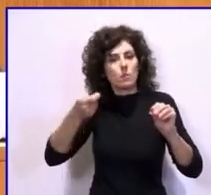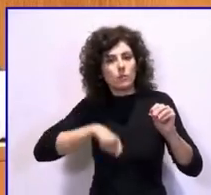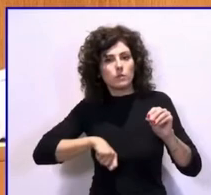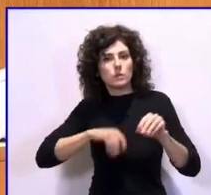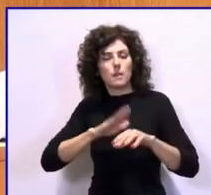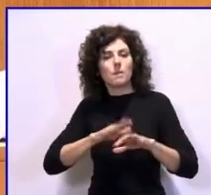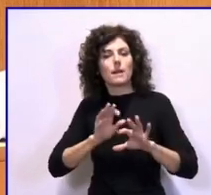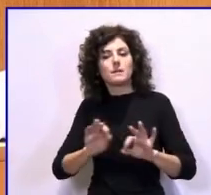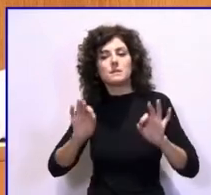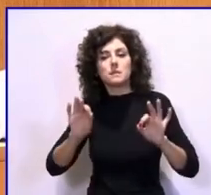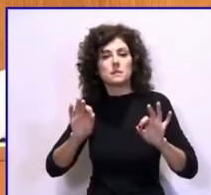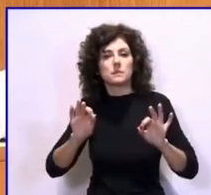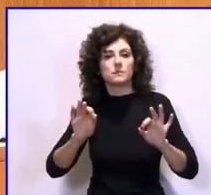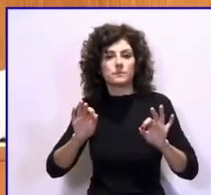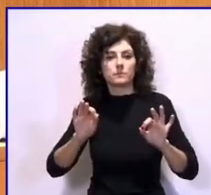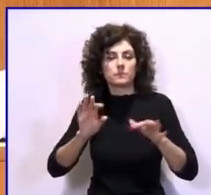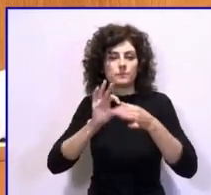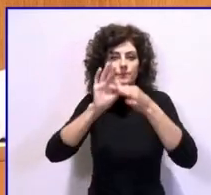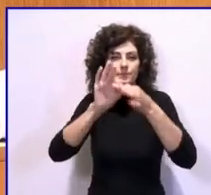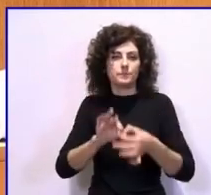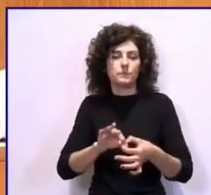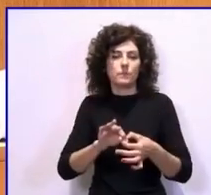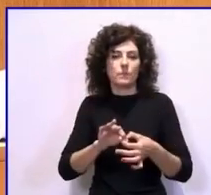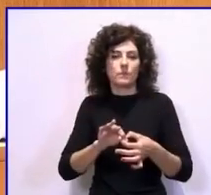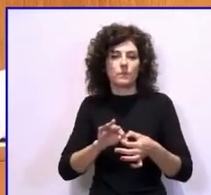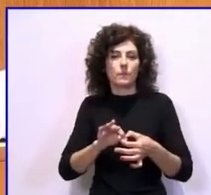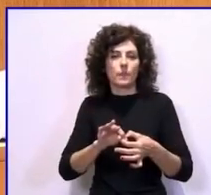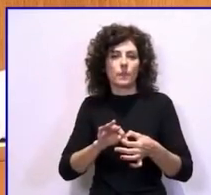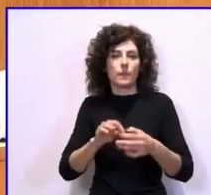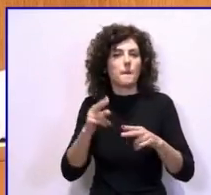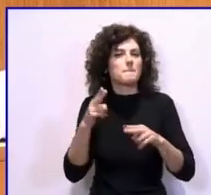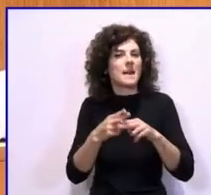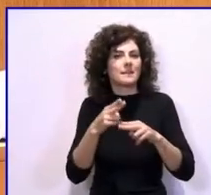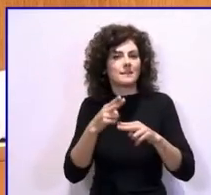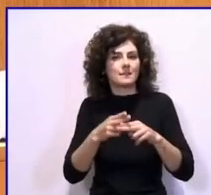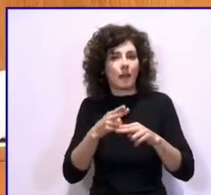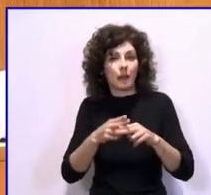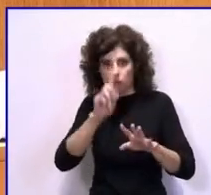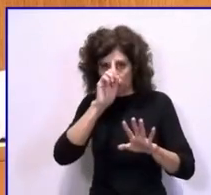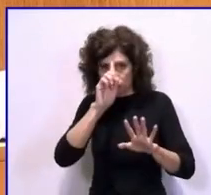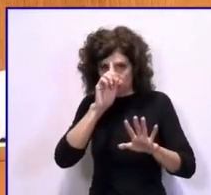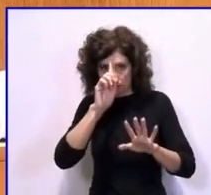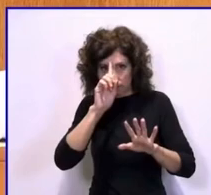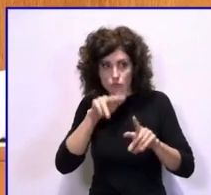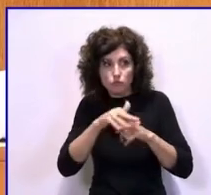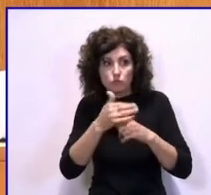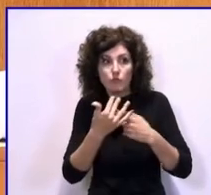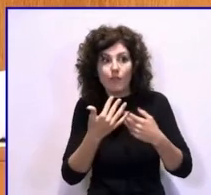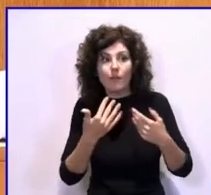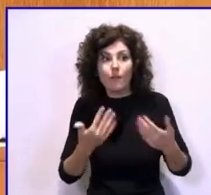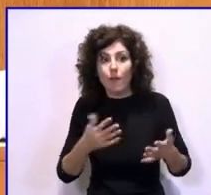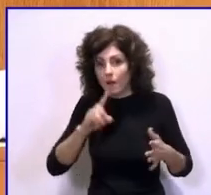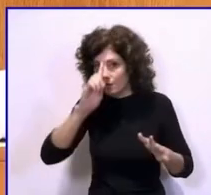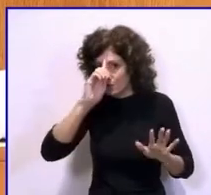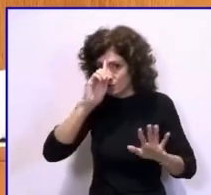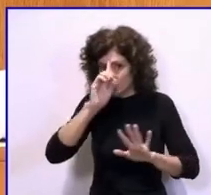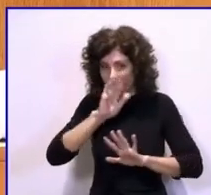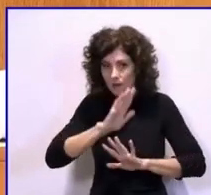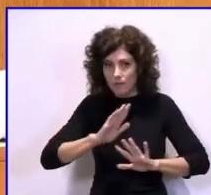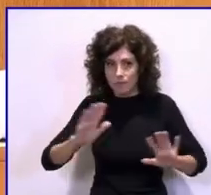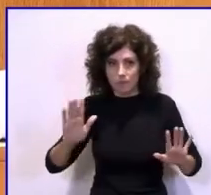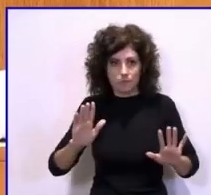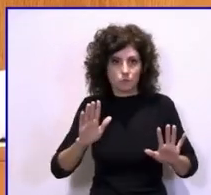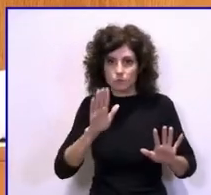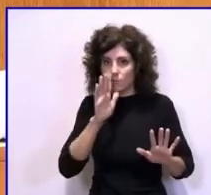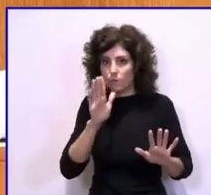especialidades relacionadas con el metal. Que no sabemos en qué situación está totalmente